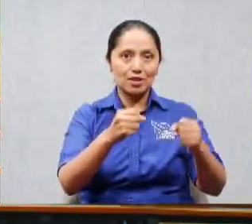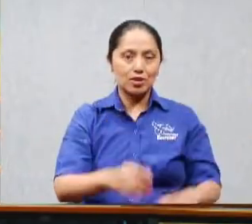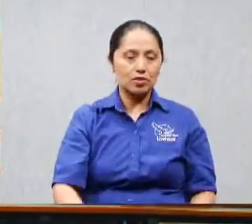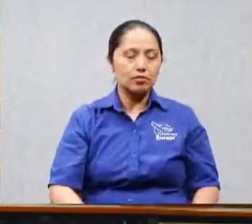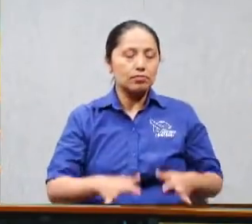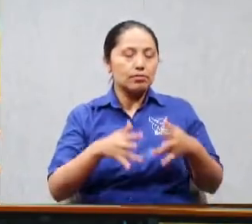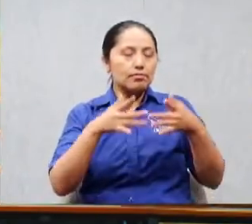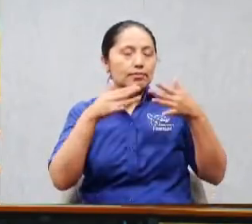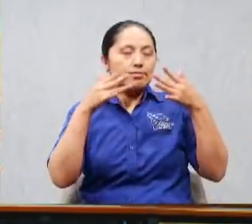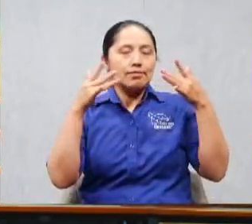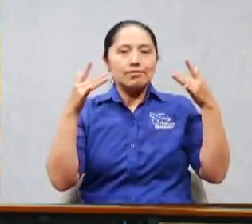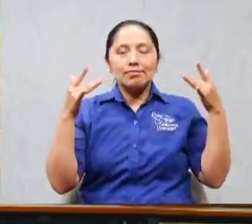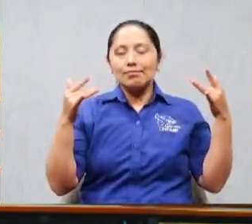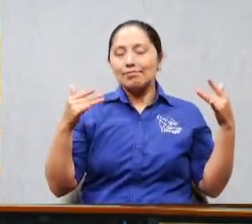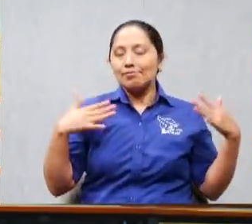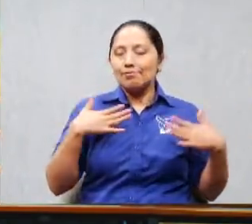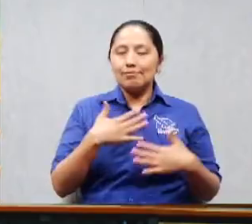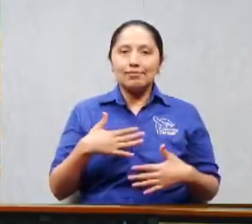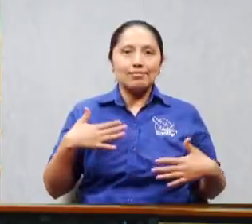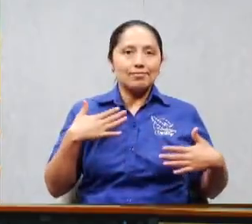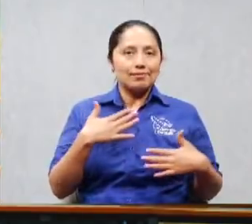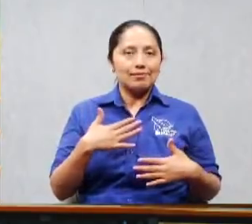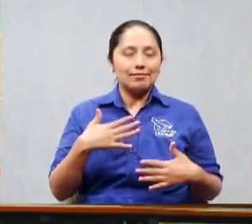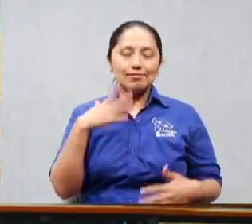¿Para que le sintiera el aroma a quién?